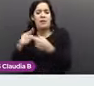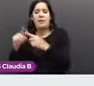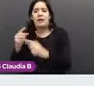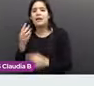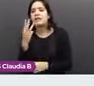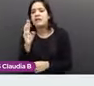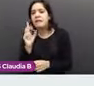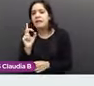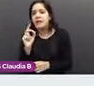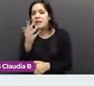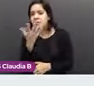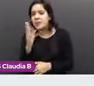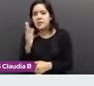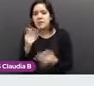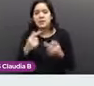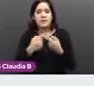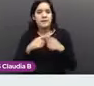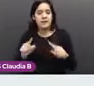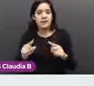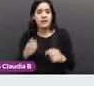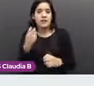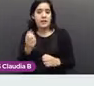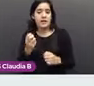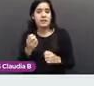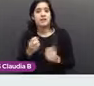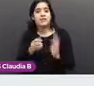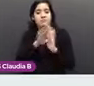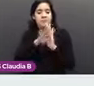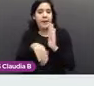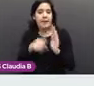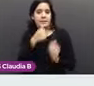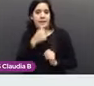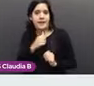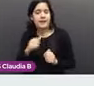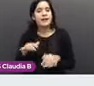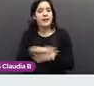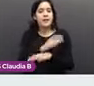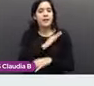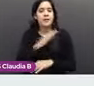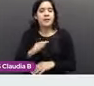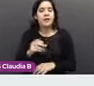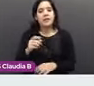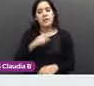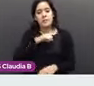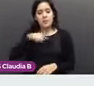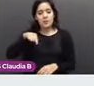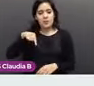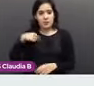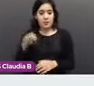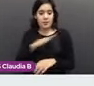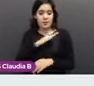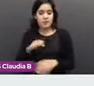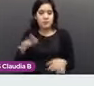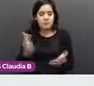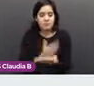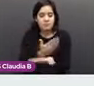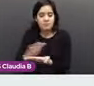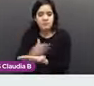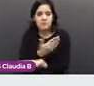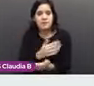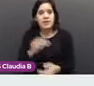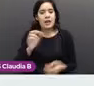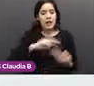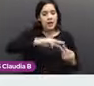afectar al tracto genital y vamos a dividirlos en alto y bajo riesgo. Se ha visto que genotipos de alto riesgo,